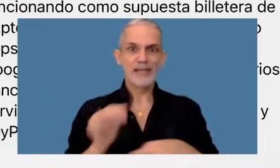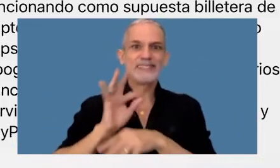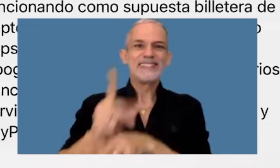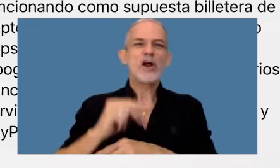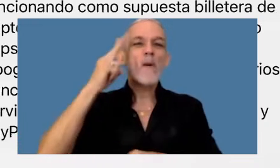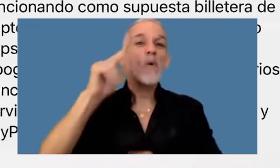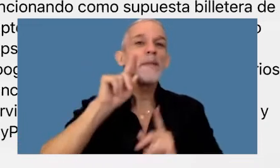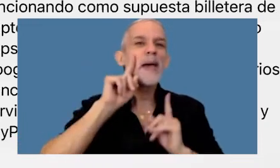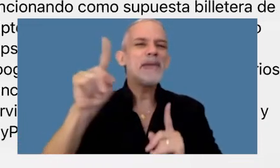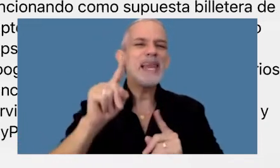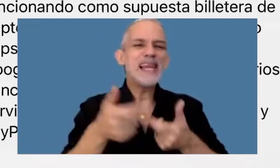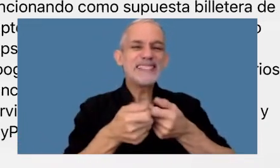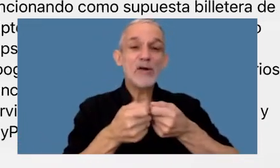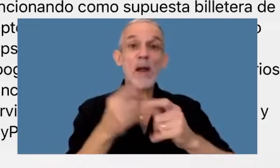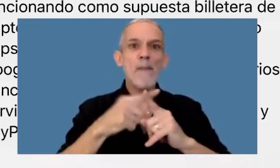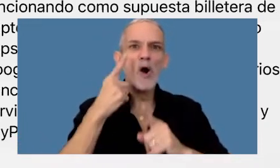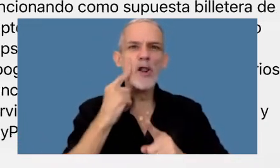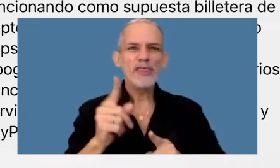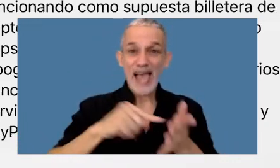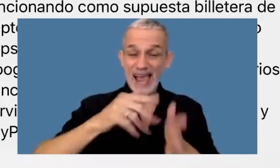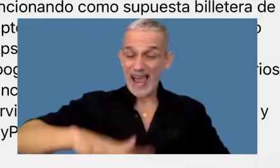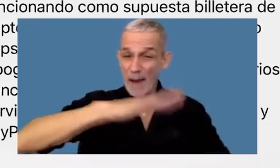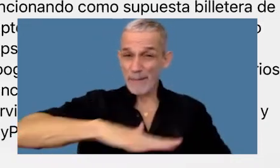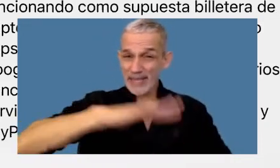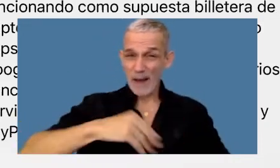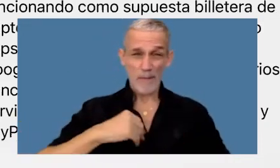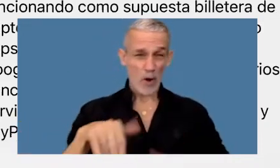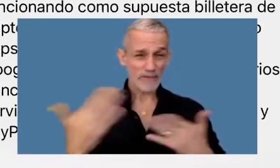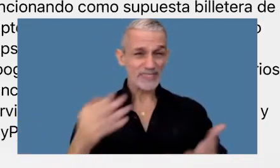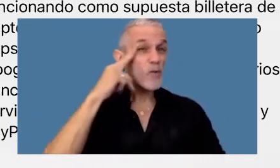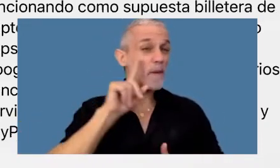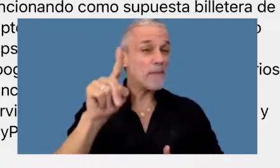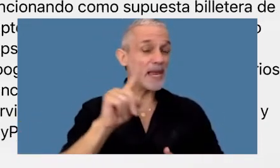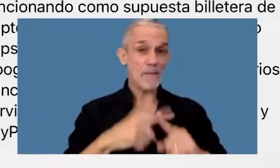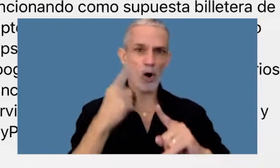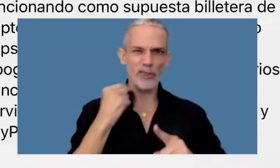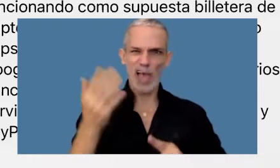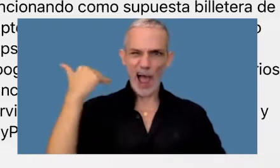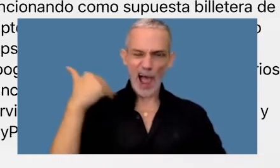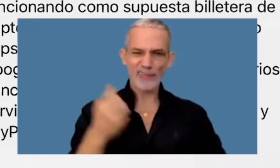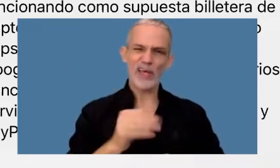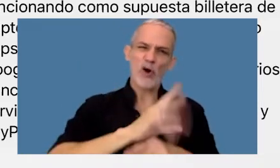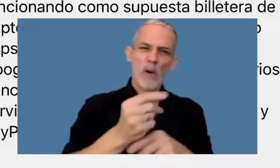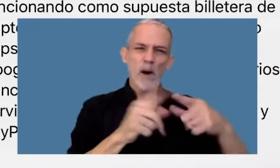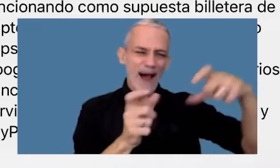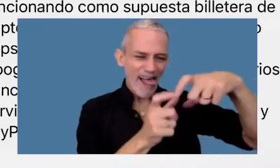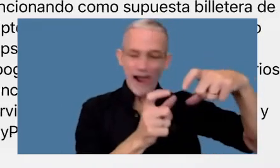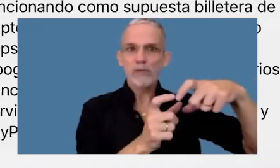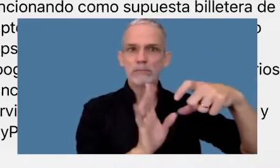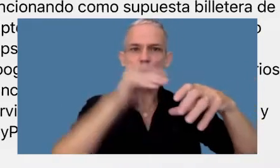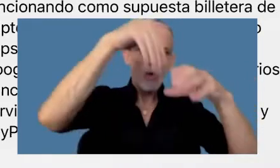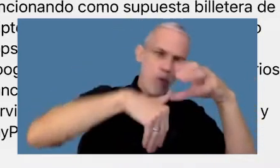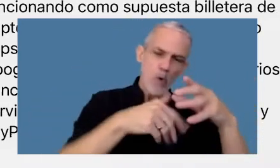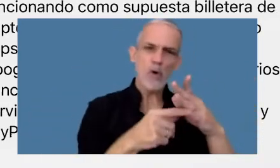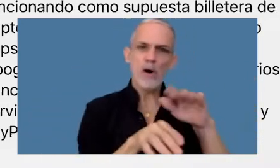9000 teléfonos por día en el ámbito de Capital y Gran Buenos Aires antes los robaban por el aparato ahora los roban por el